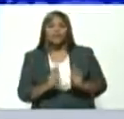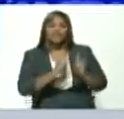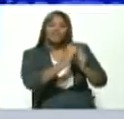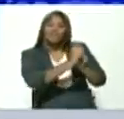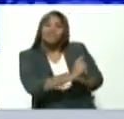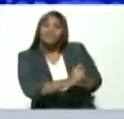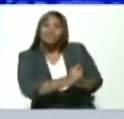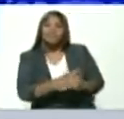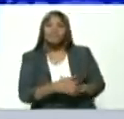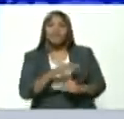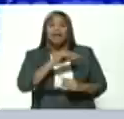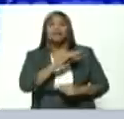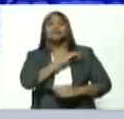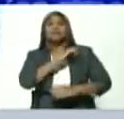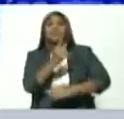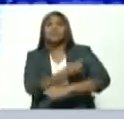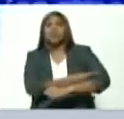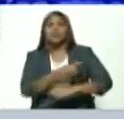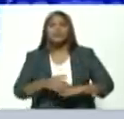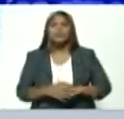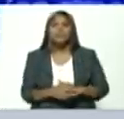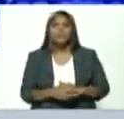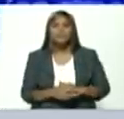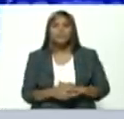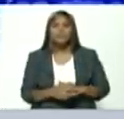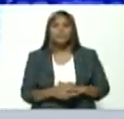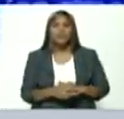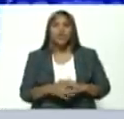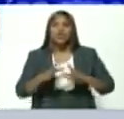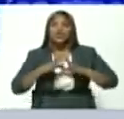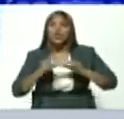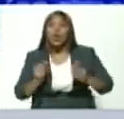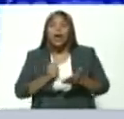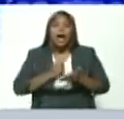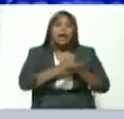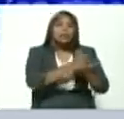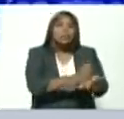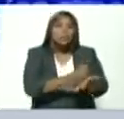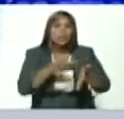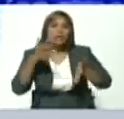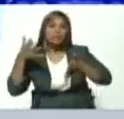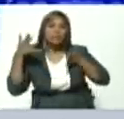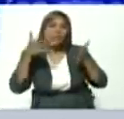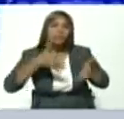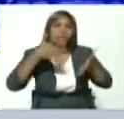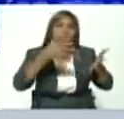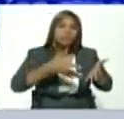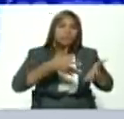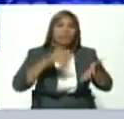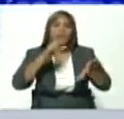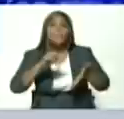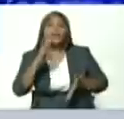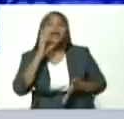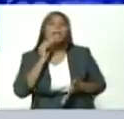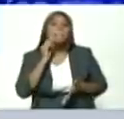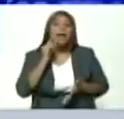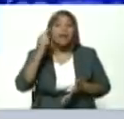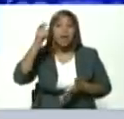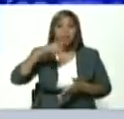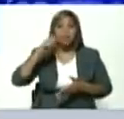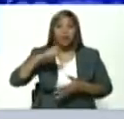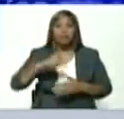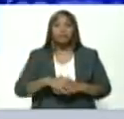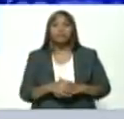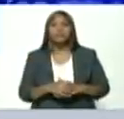ejecutiva poderosa presidente con toda la la ayuda la asesoría y además la experiencia de nuestra